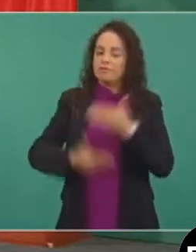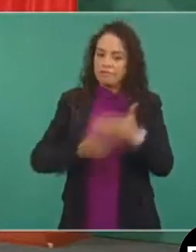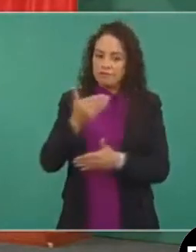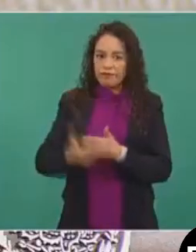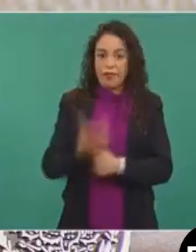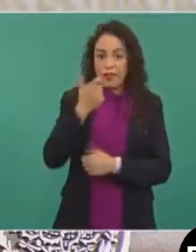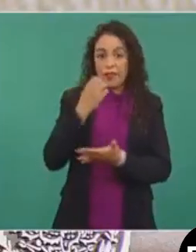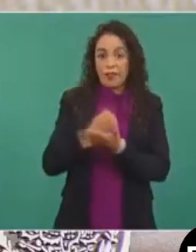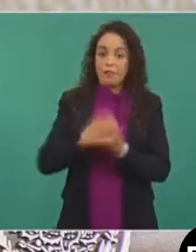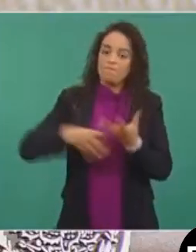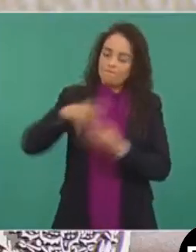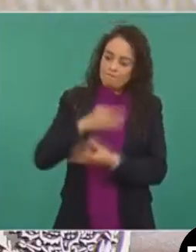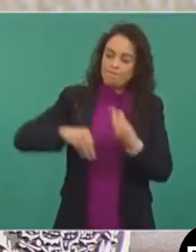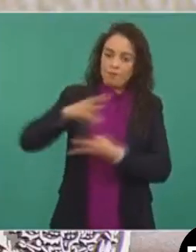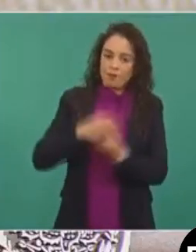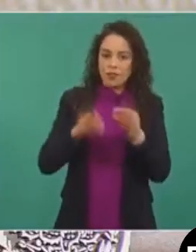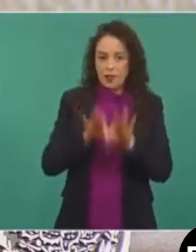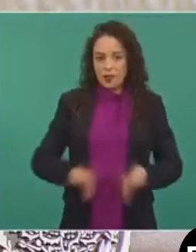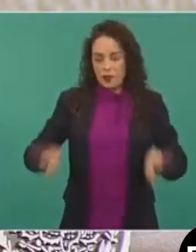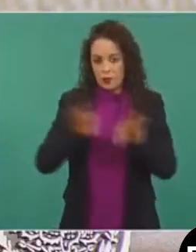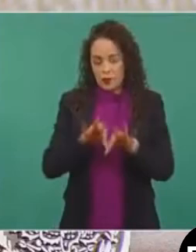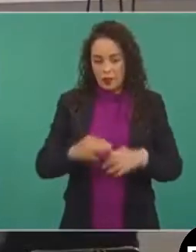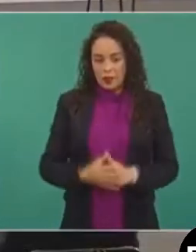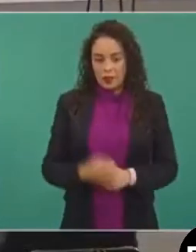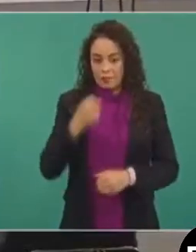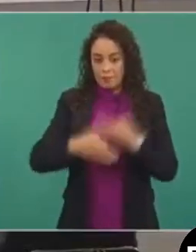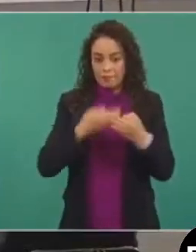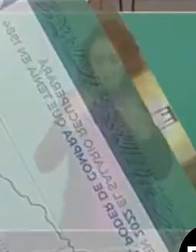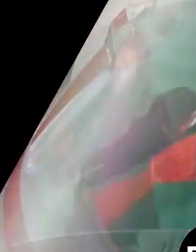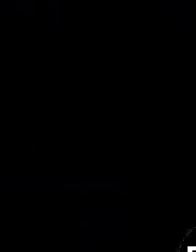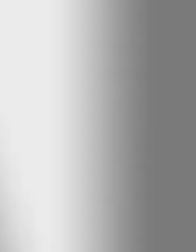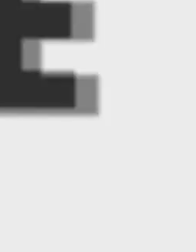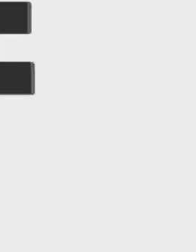del poder adquisitivo del salario mínimo. Es cuanto, presidente.